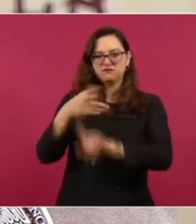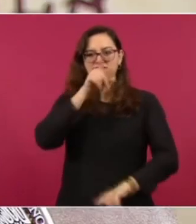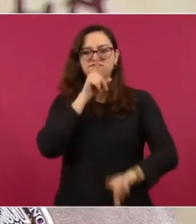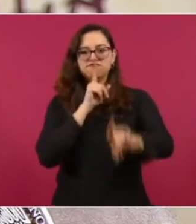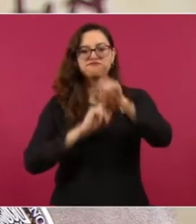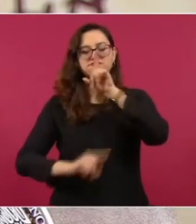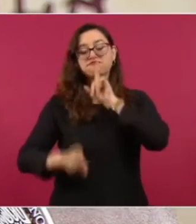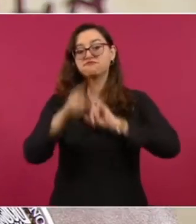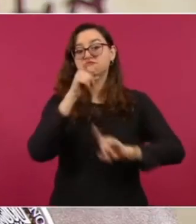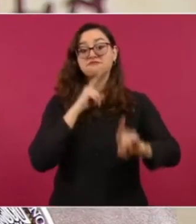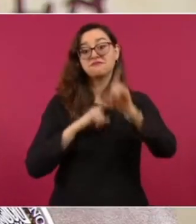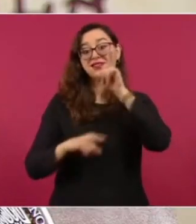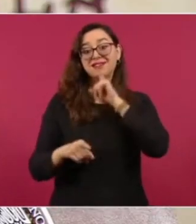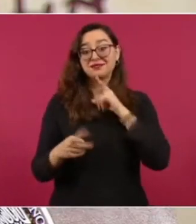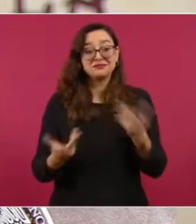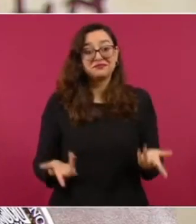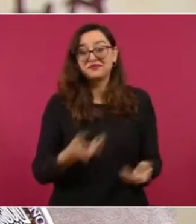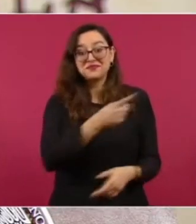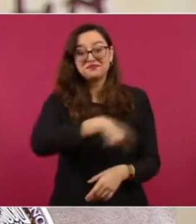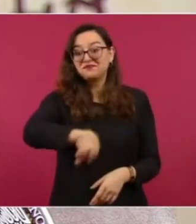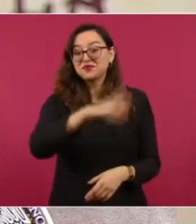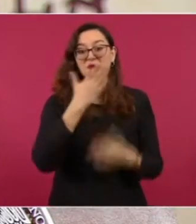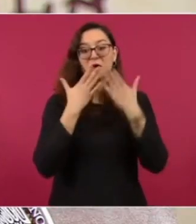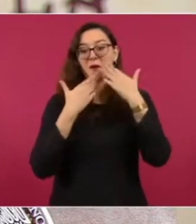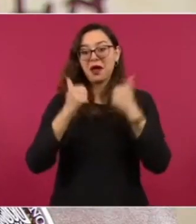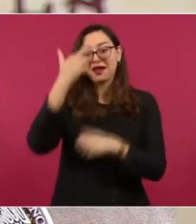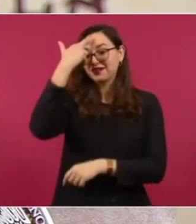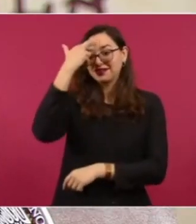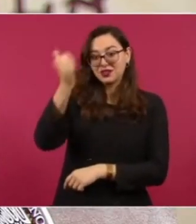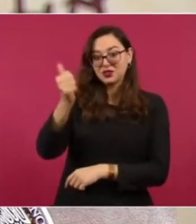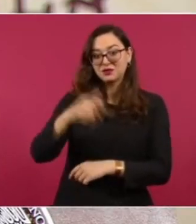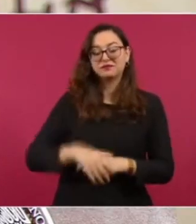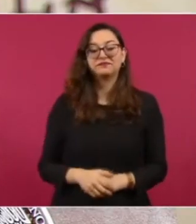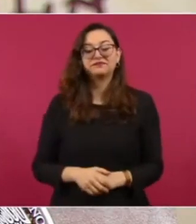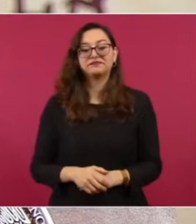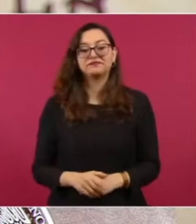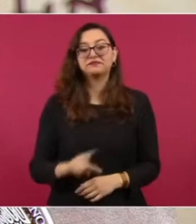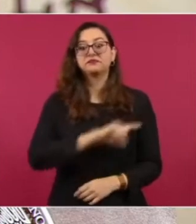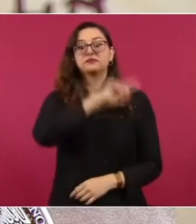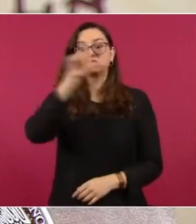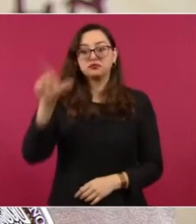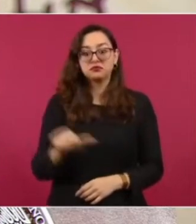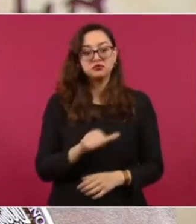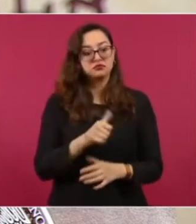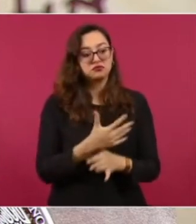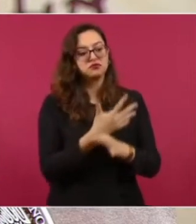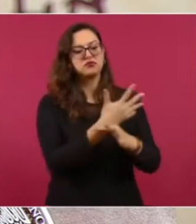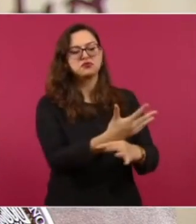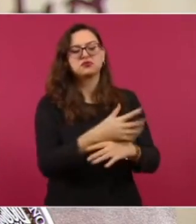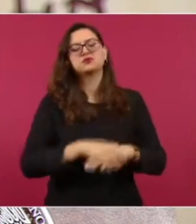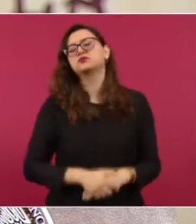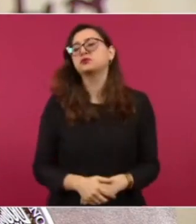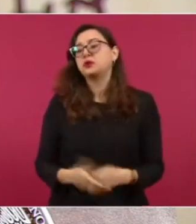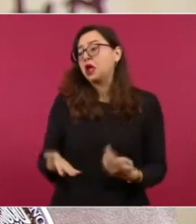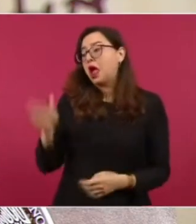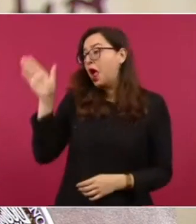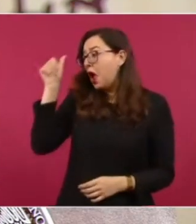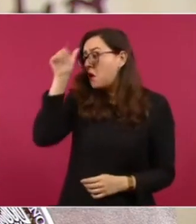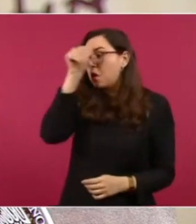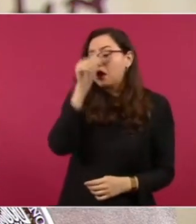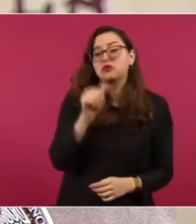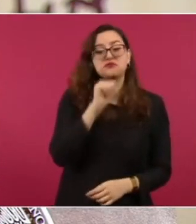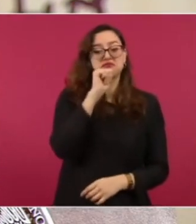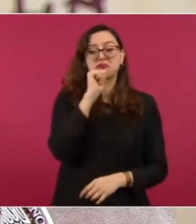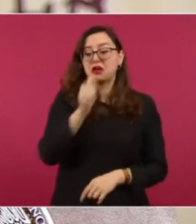presidente López Obrador luego se señaló que no hubo acuerdos y que solo fue una reunión protocolaria